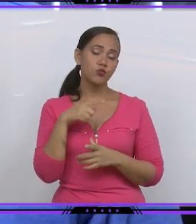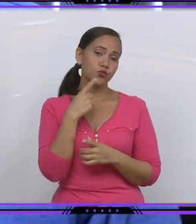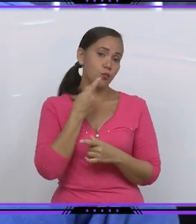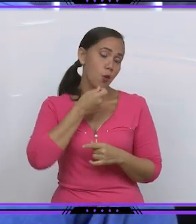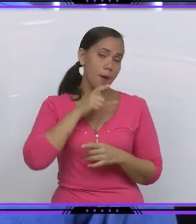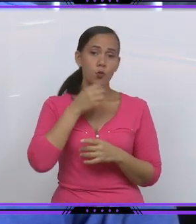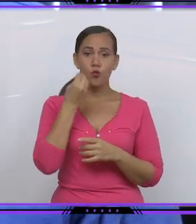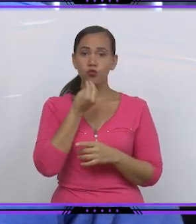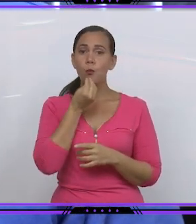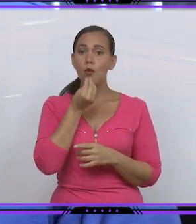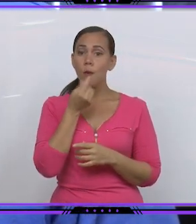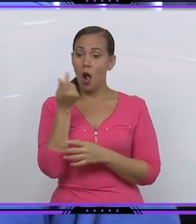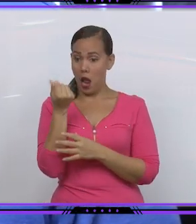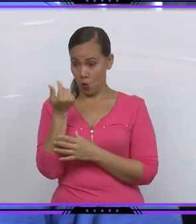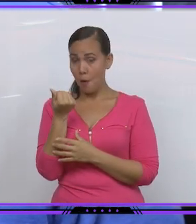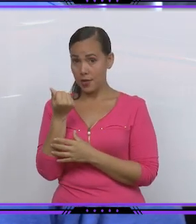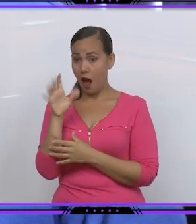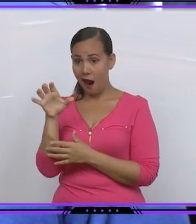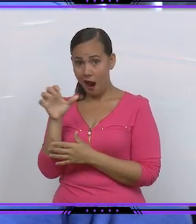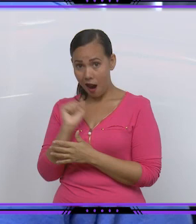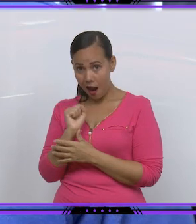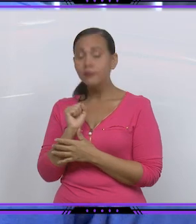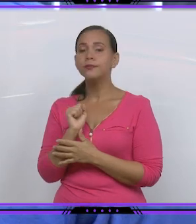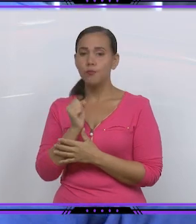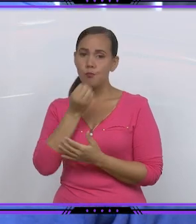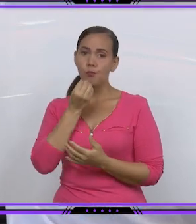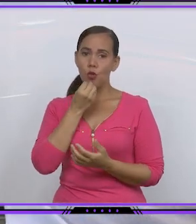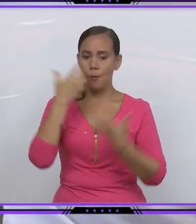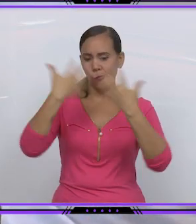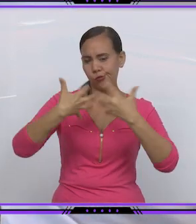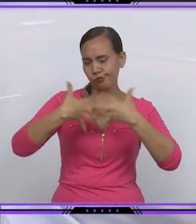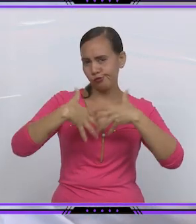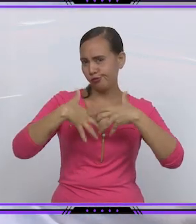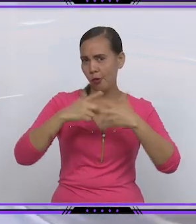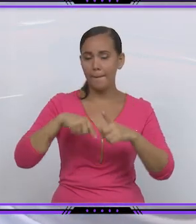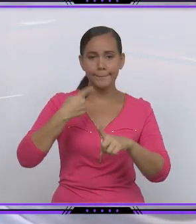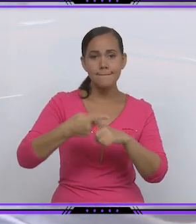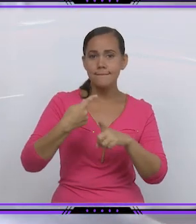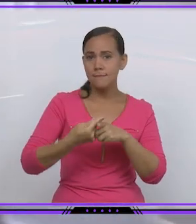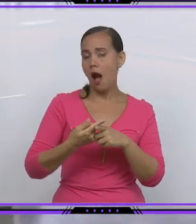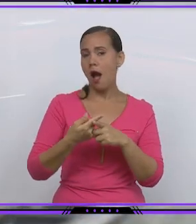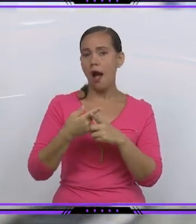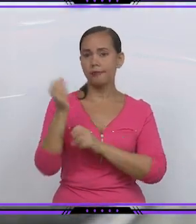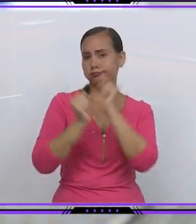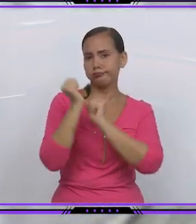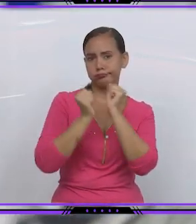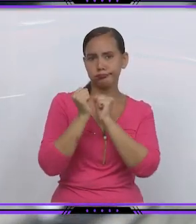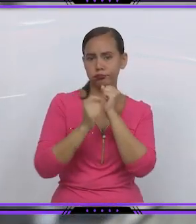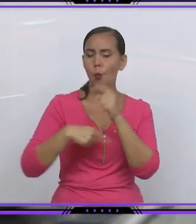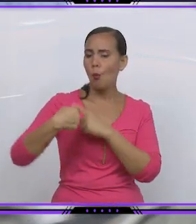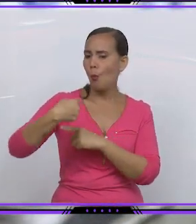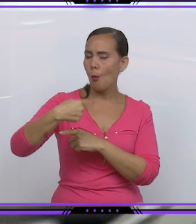ese financiamiento, nosotros podíamos llegar a echar a andar la planta en una frecuencia. Vamos a decir, más seguida, hay